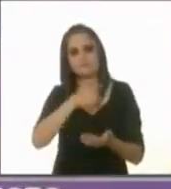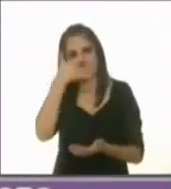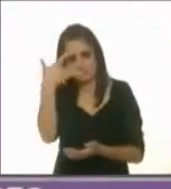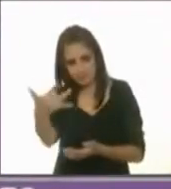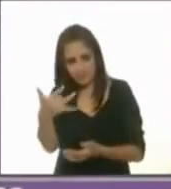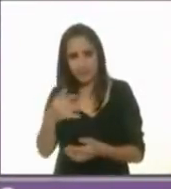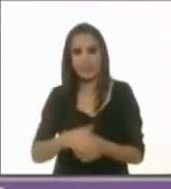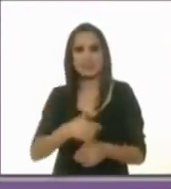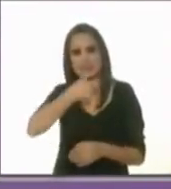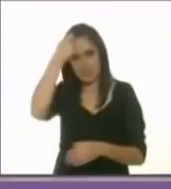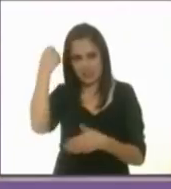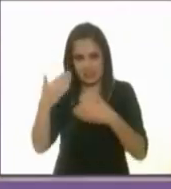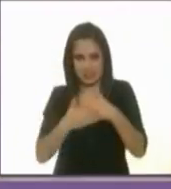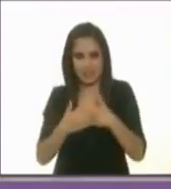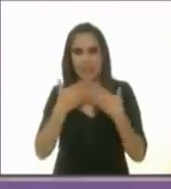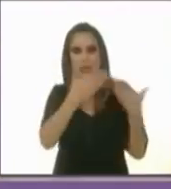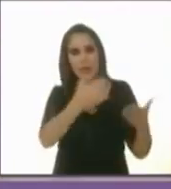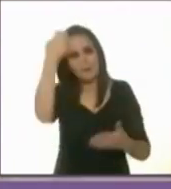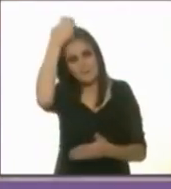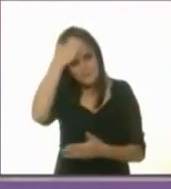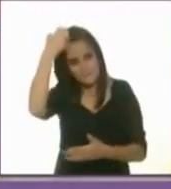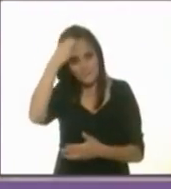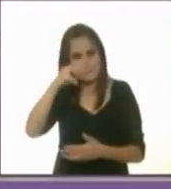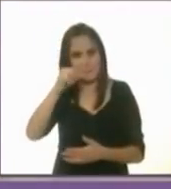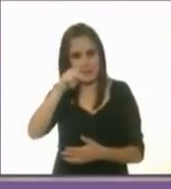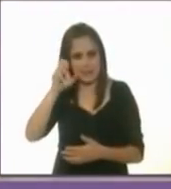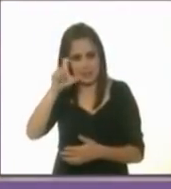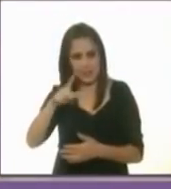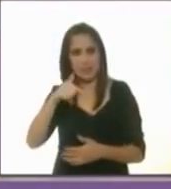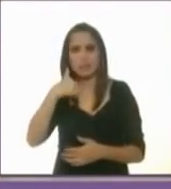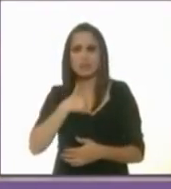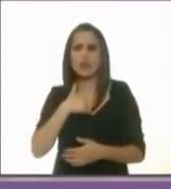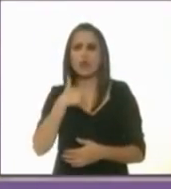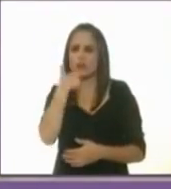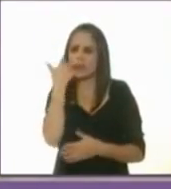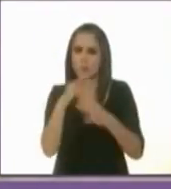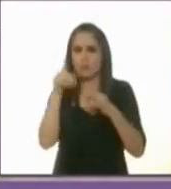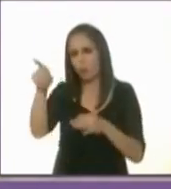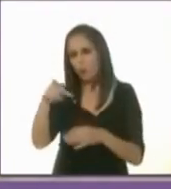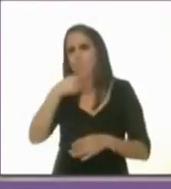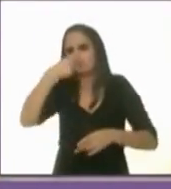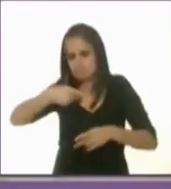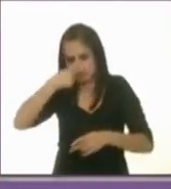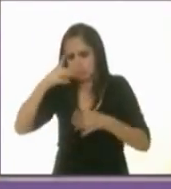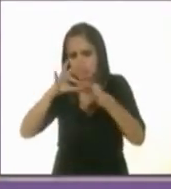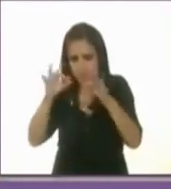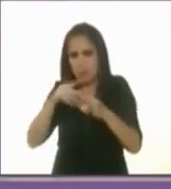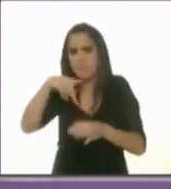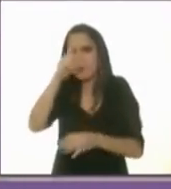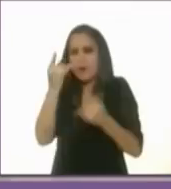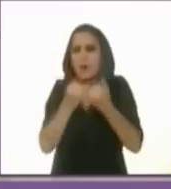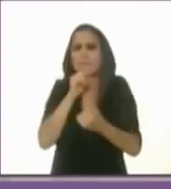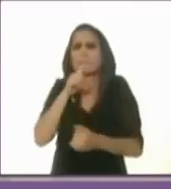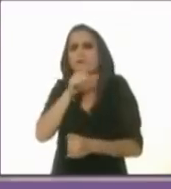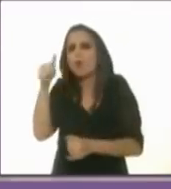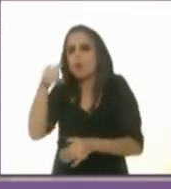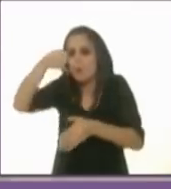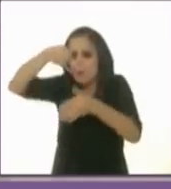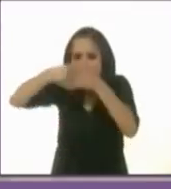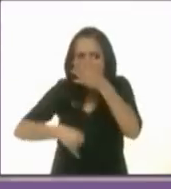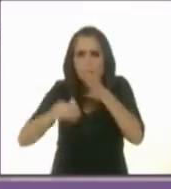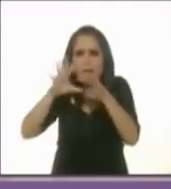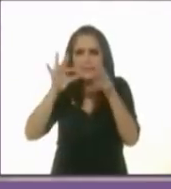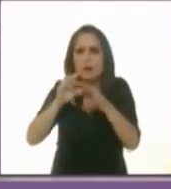candidata. Tiene la palabra Miquel Arriola. Y candidato, me gustaría, independientemente de lo que vaya a comentar, si podría profundizar o nada más